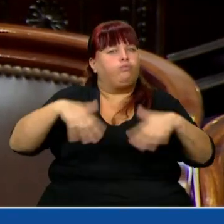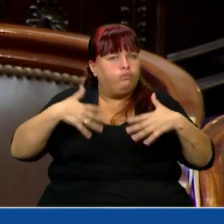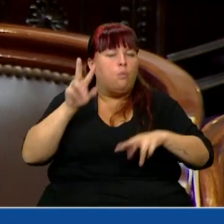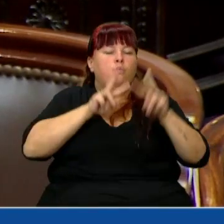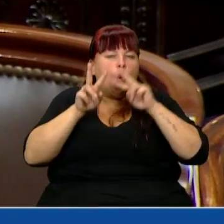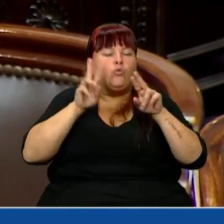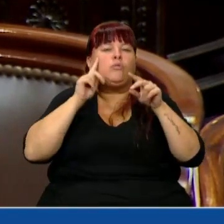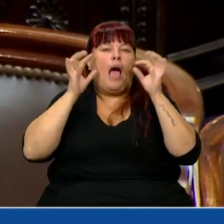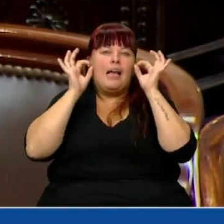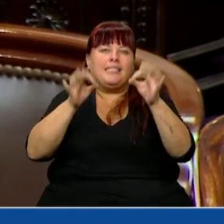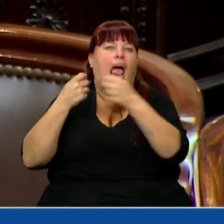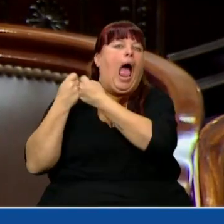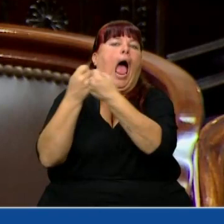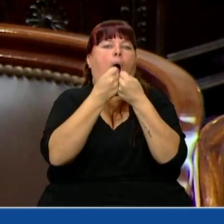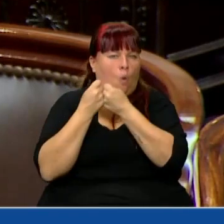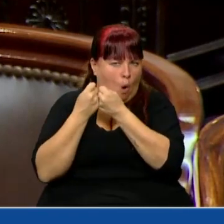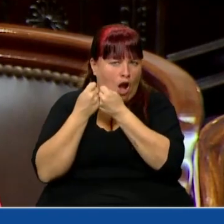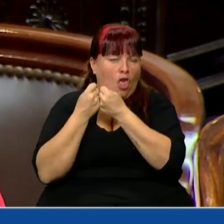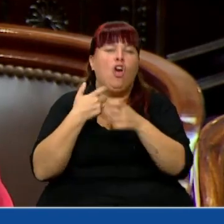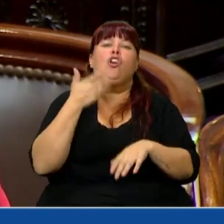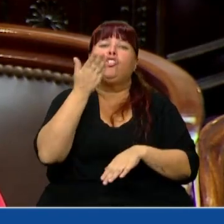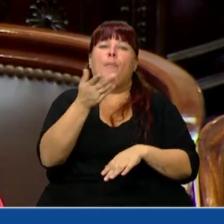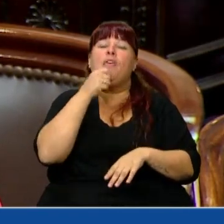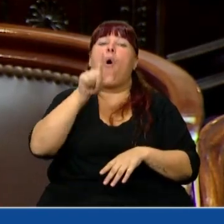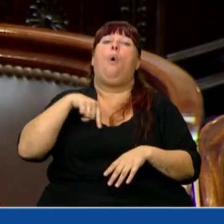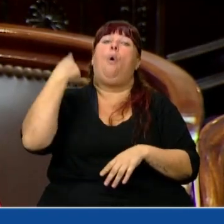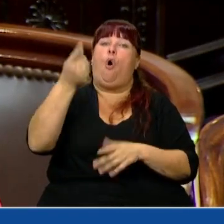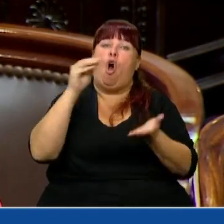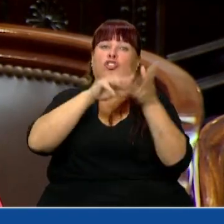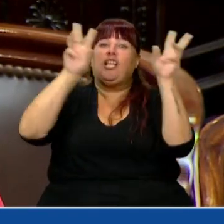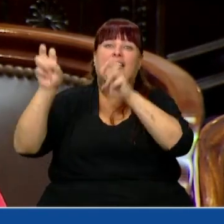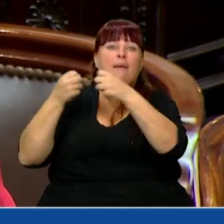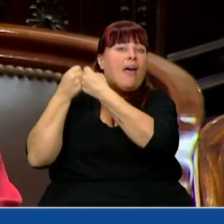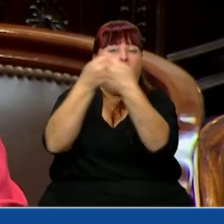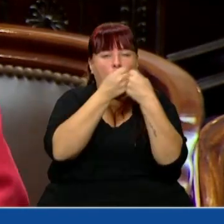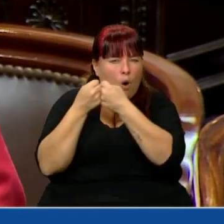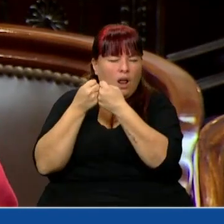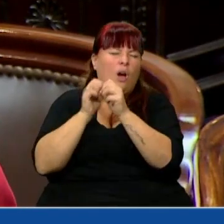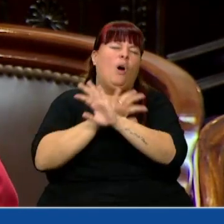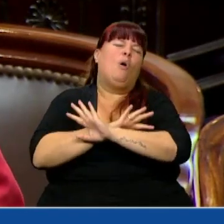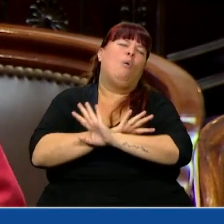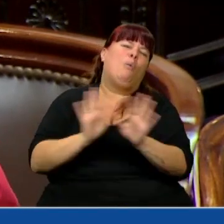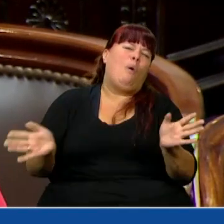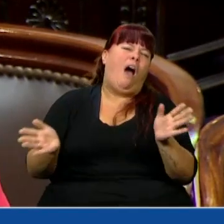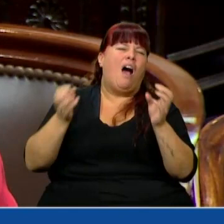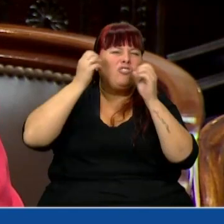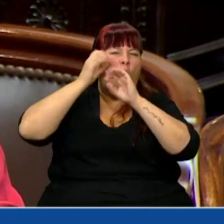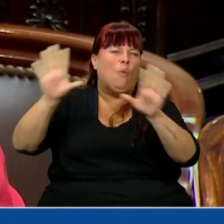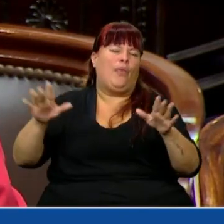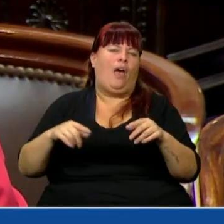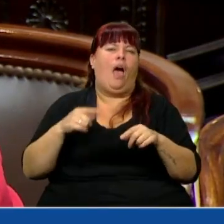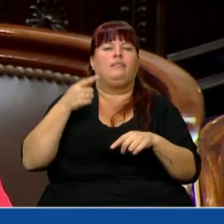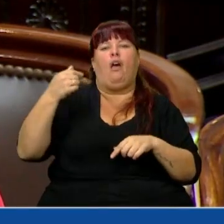para tratar de llegar a estos consensos. Yo les quiero pedir que cuando volvamos a discutir un tema de consenso, dejemos un poco de lado